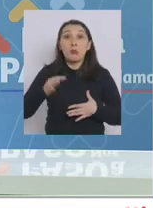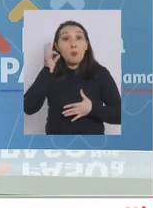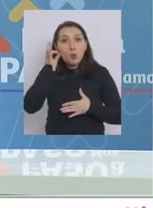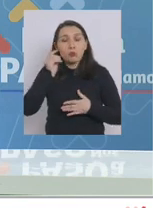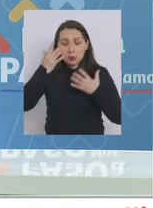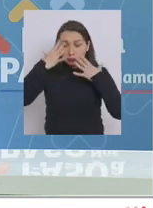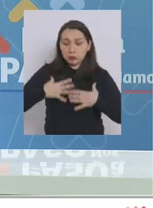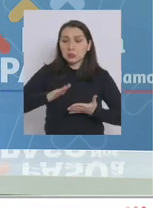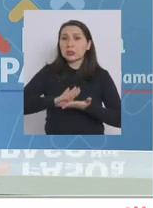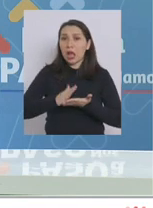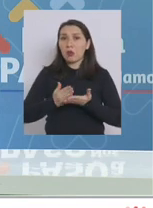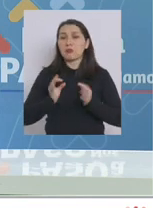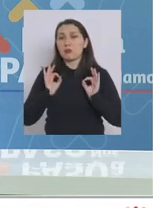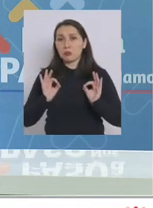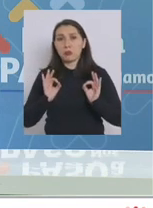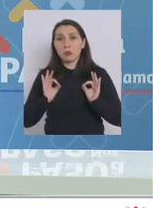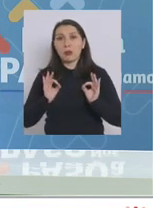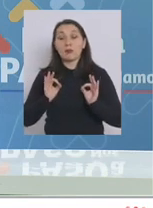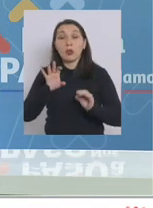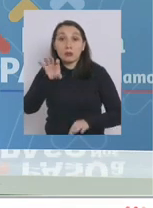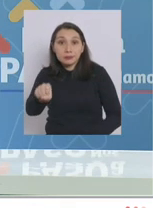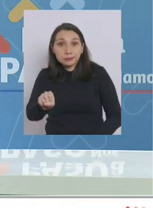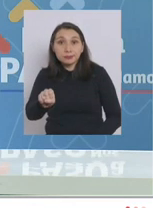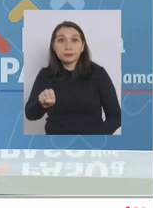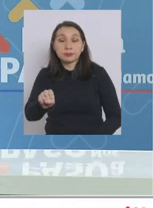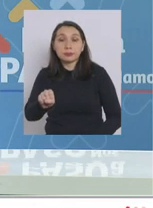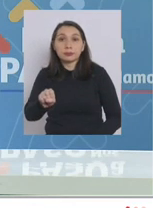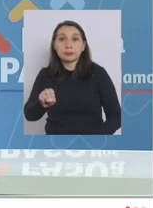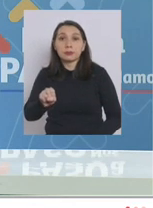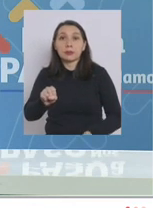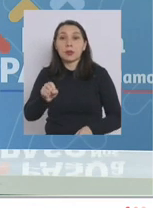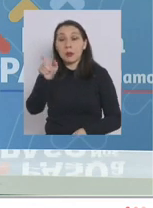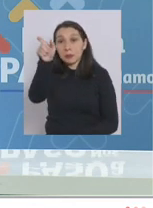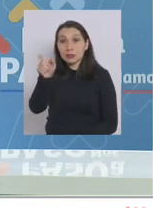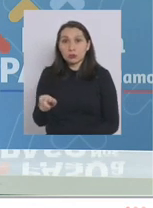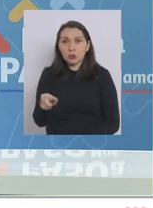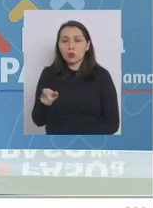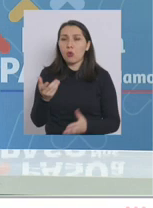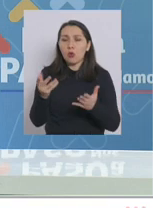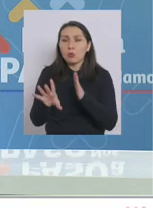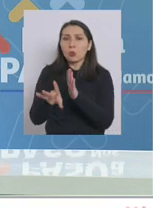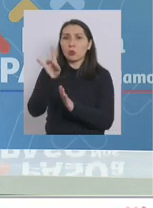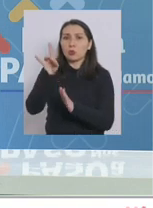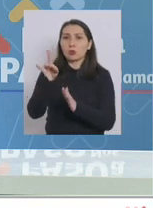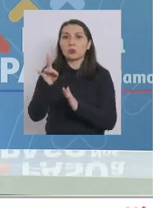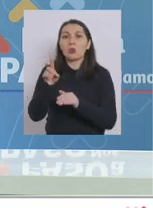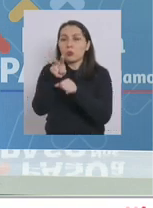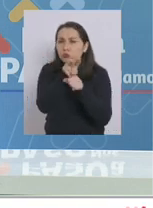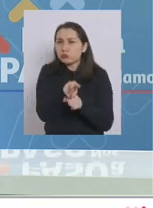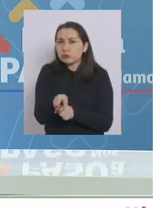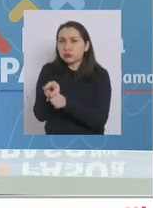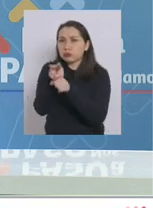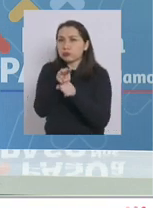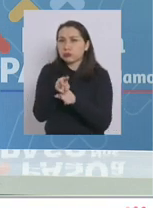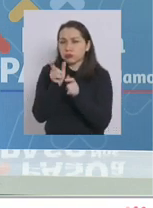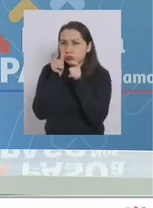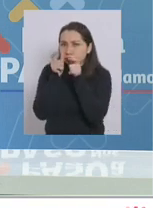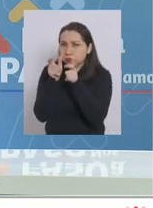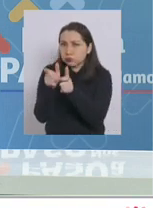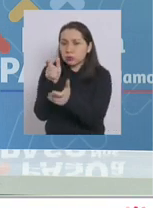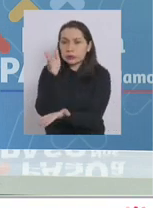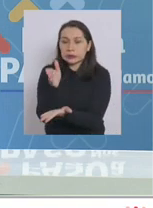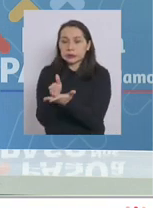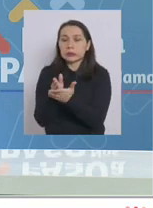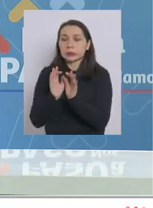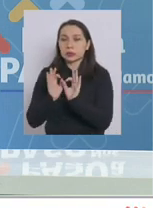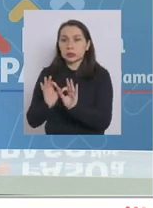encuentra en buenas condiciones generales. La detección de esta persona fue debido a la vigilancia extrema que